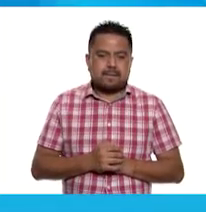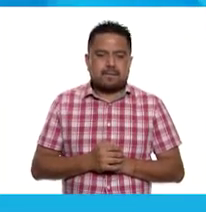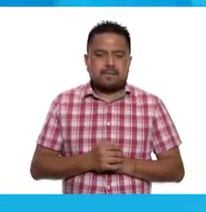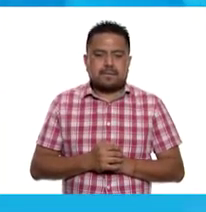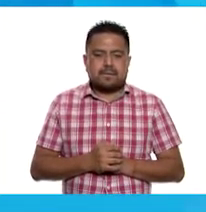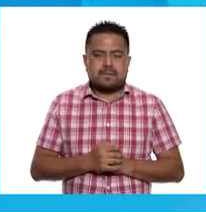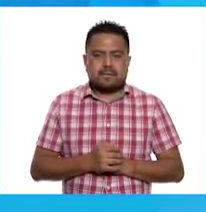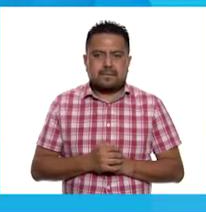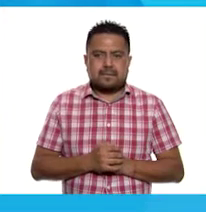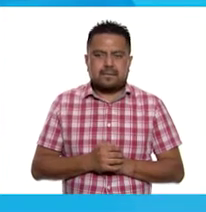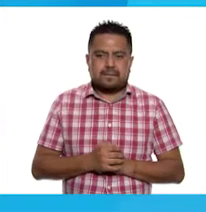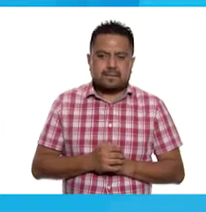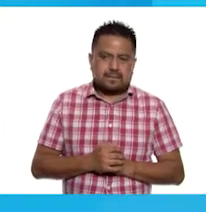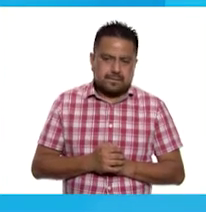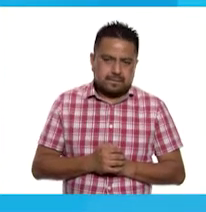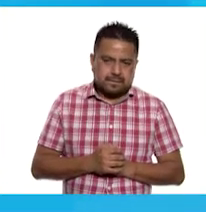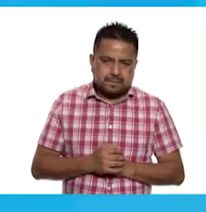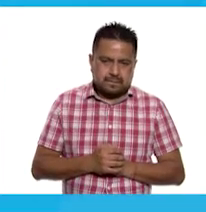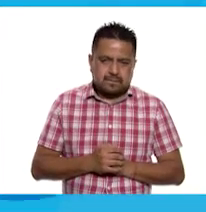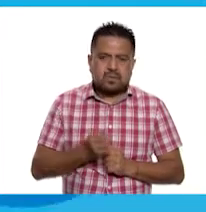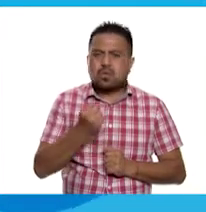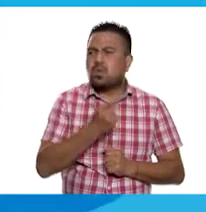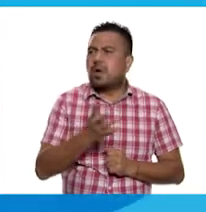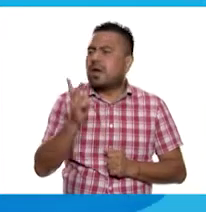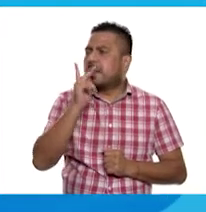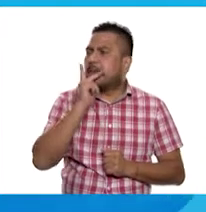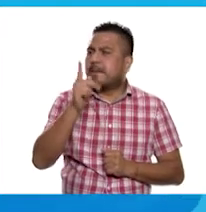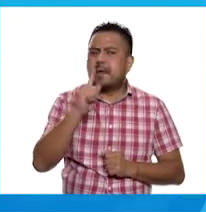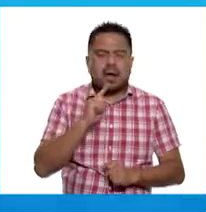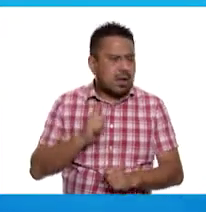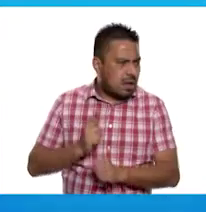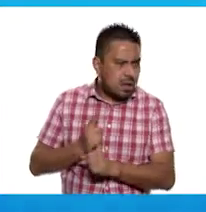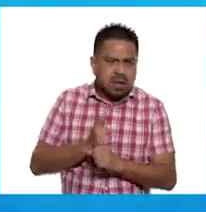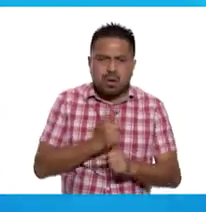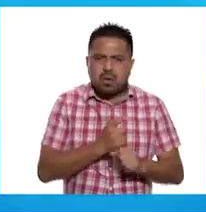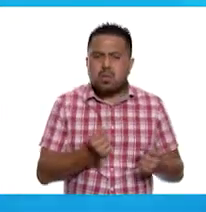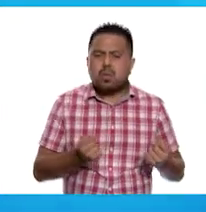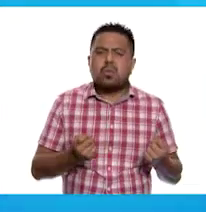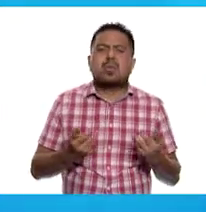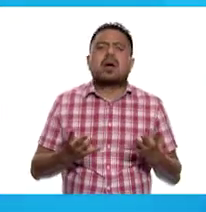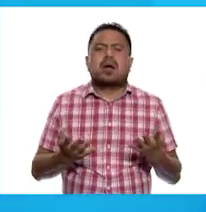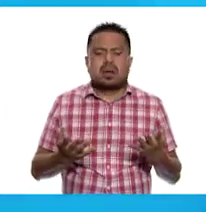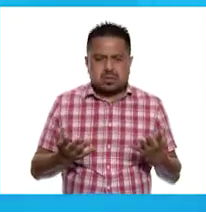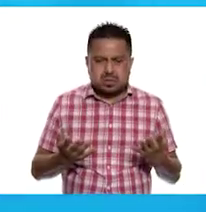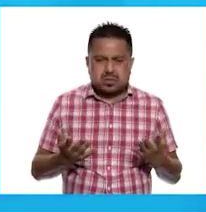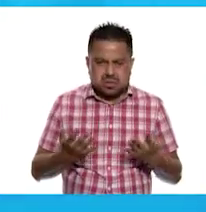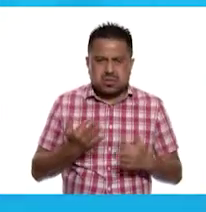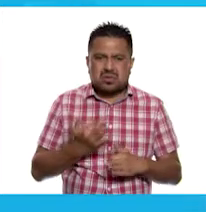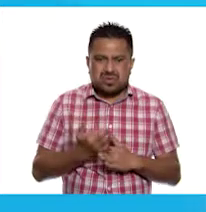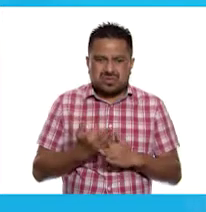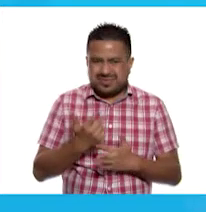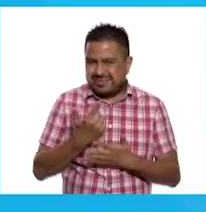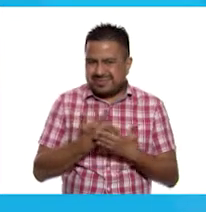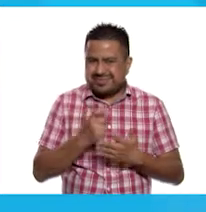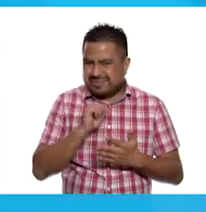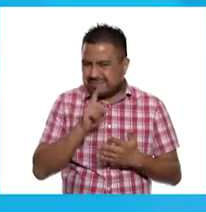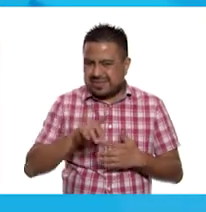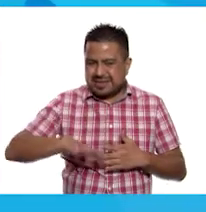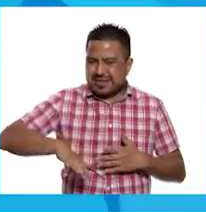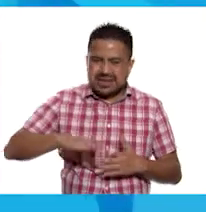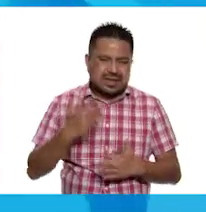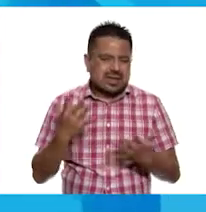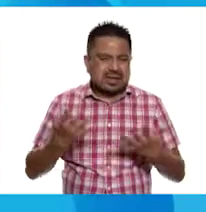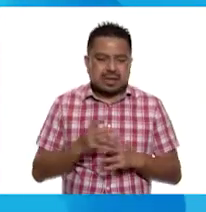Perfecto, ahí está. Ahora sí. ¿Cuántas palabras encontramos? Vamos a hacer el ejercicio. conteo. Como lo hicimos.